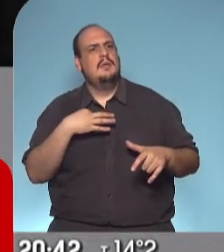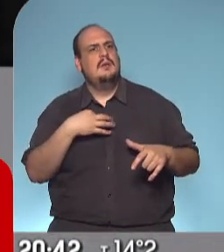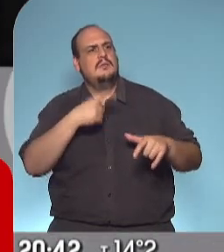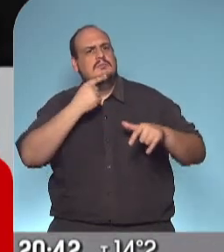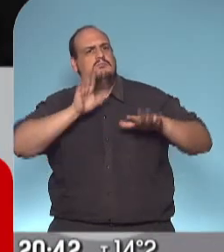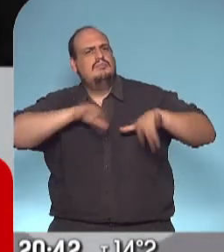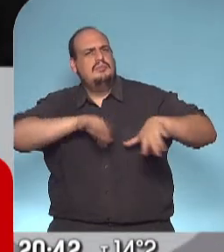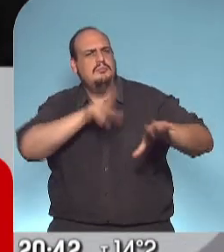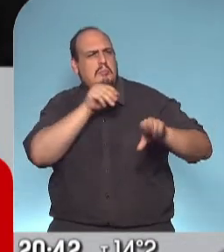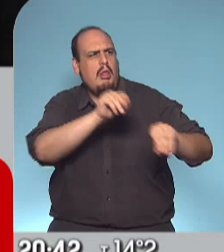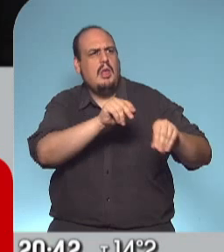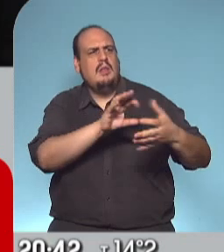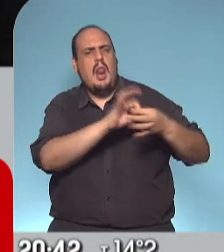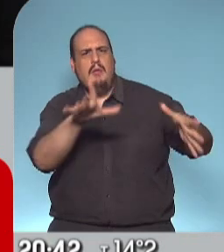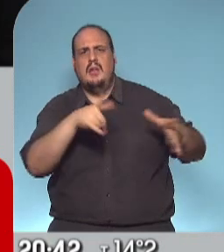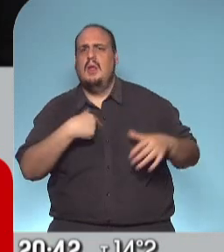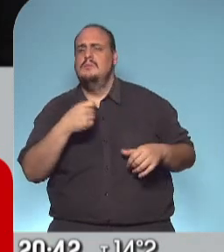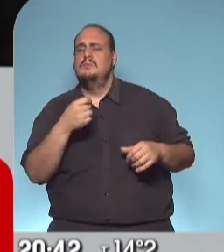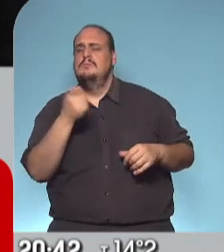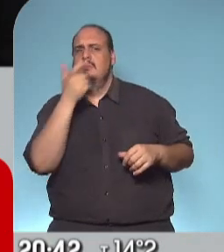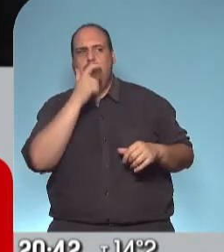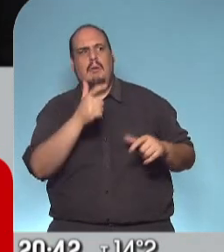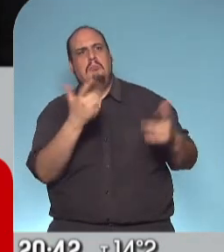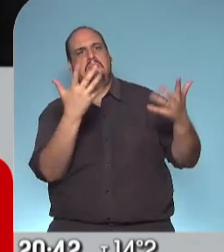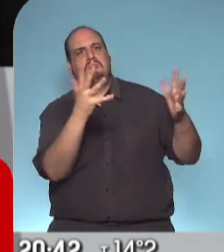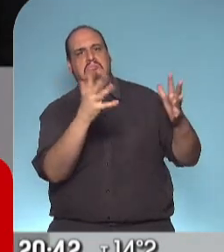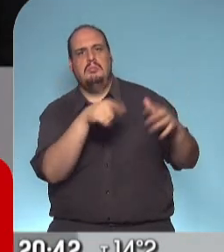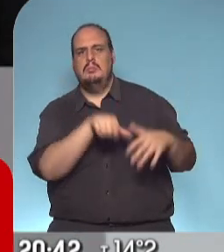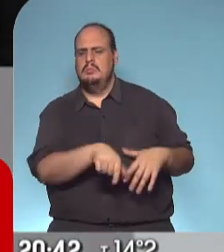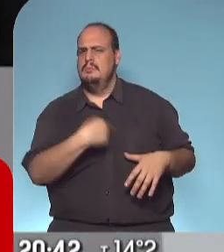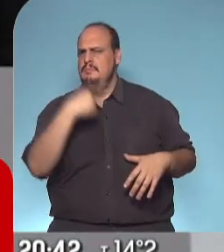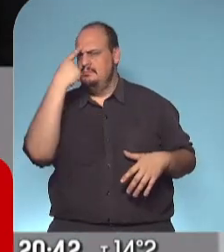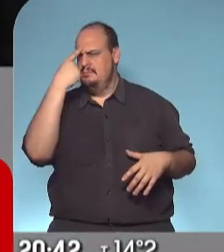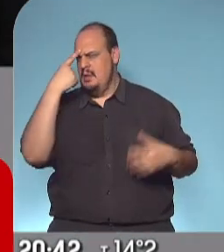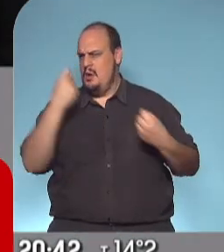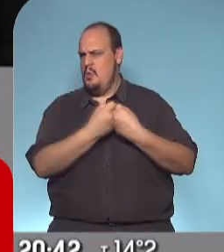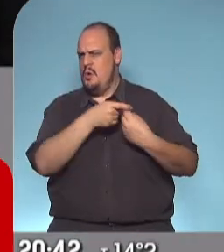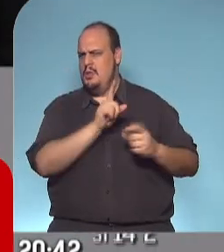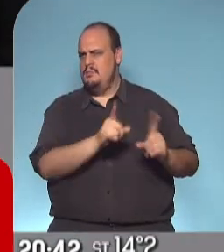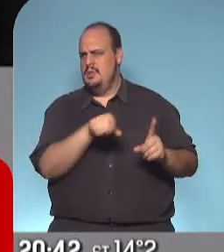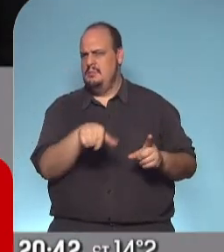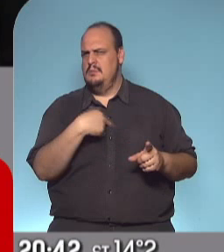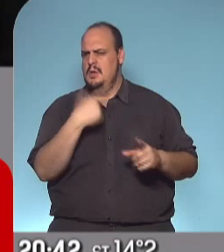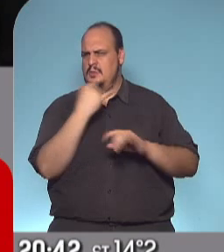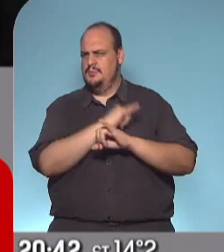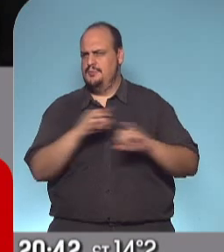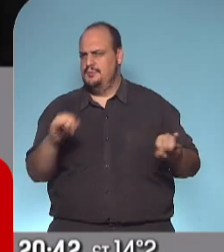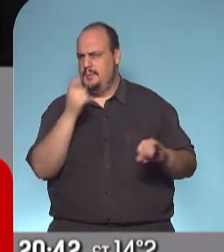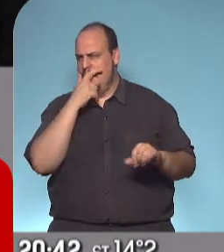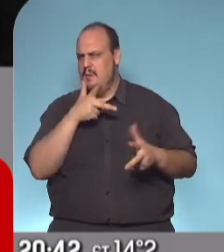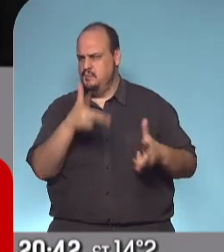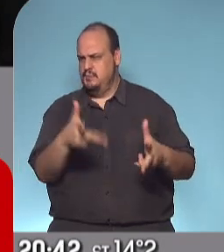en plena cuarentena. ¿Coincide con esta mirada? ¿Cree que es un mensaje político adecuado, pertinente en este momento?